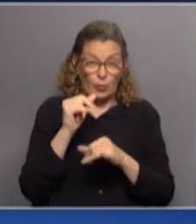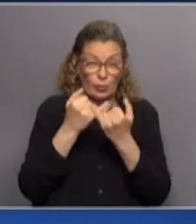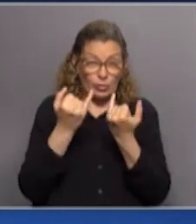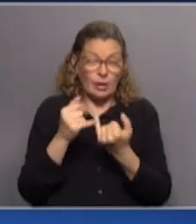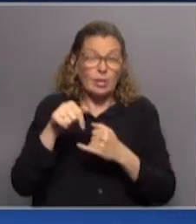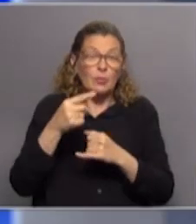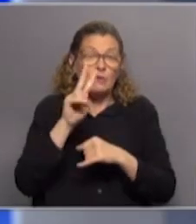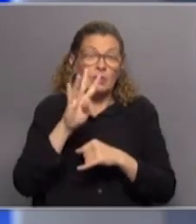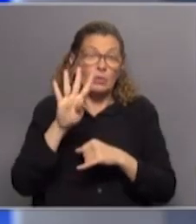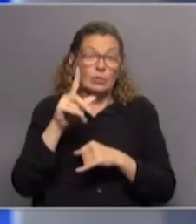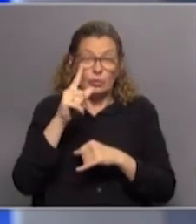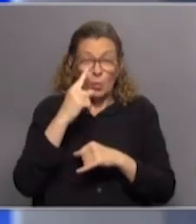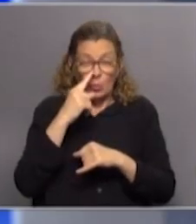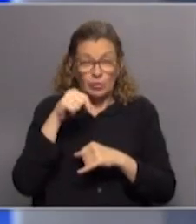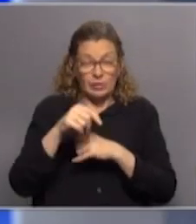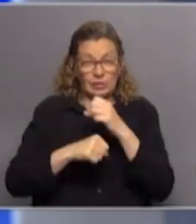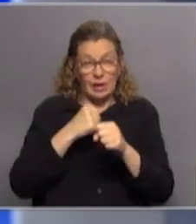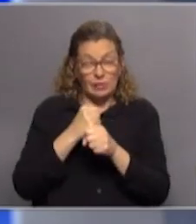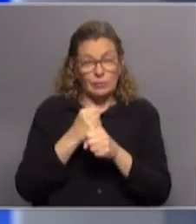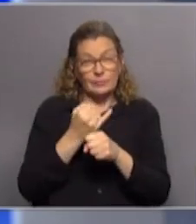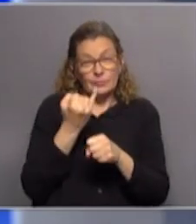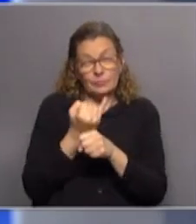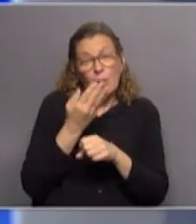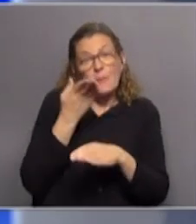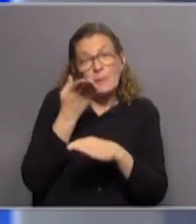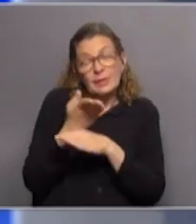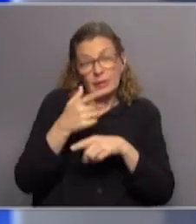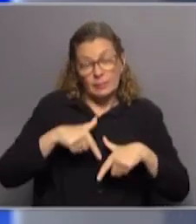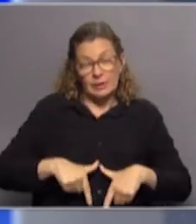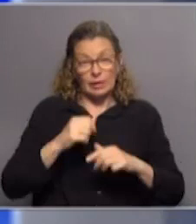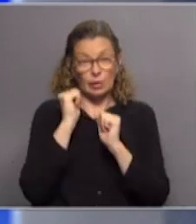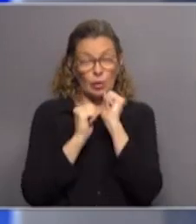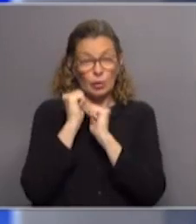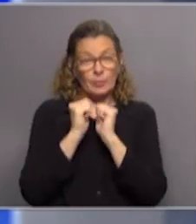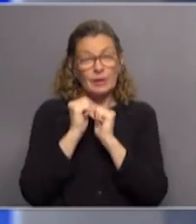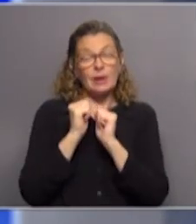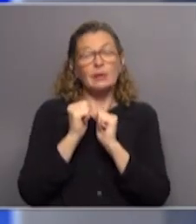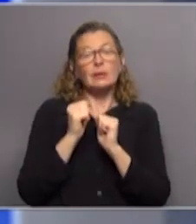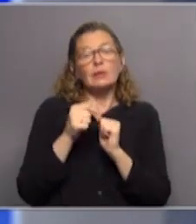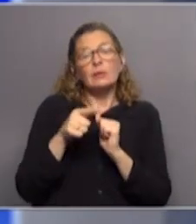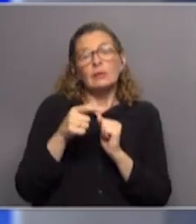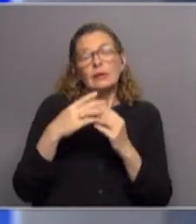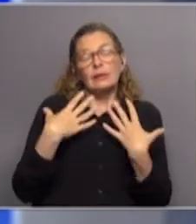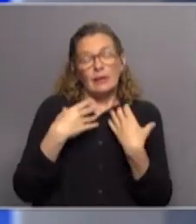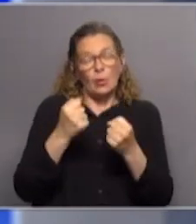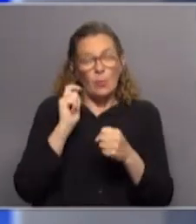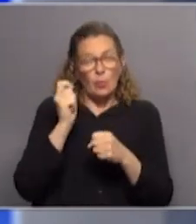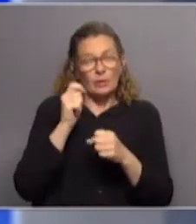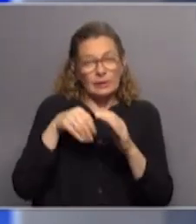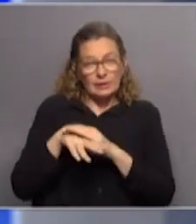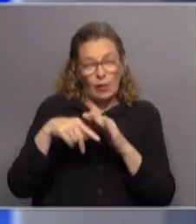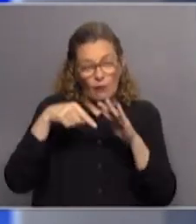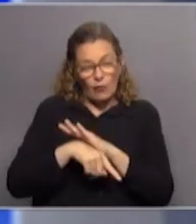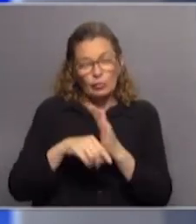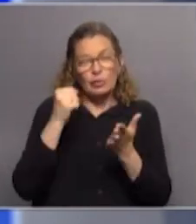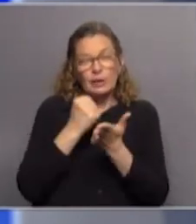Luego de que el 24 de junio de este año el prestador de salud solicitara al Ministerio de Economía y Finanzas y al Ministerio de Salud Pública acceder a un fondo